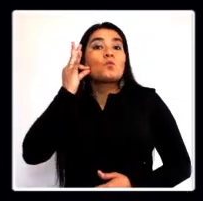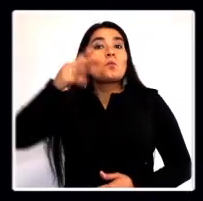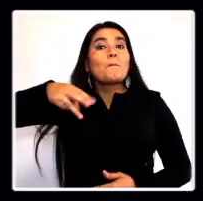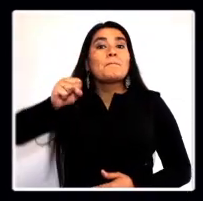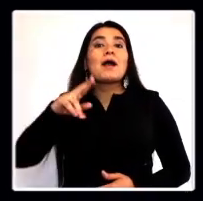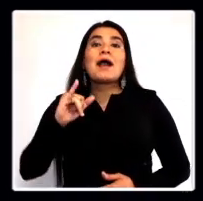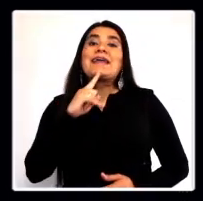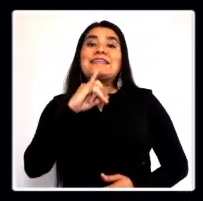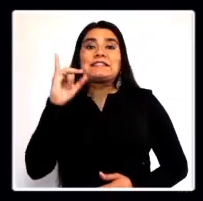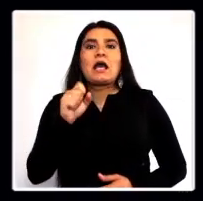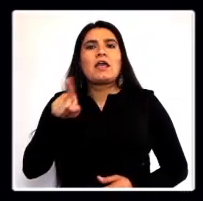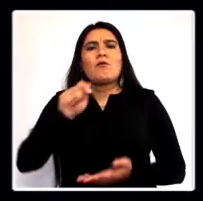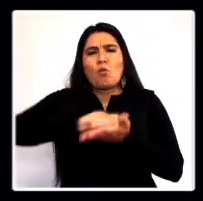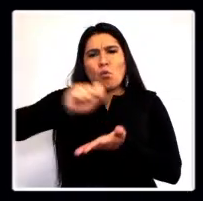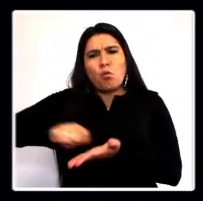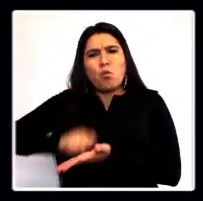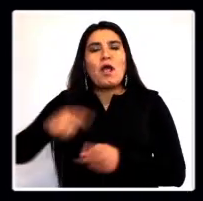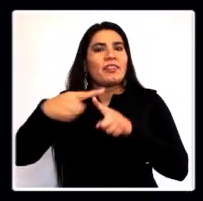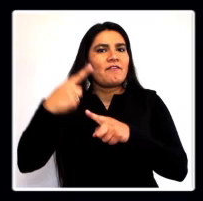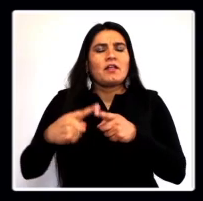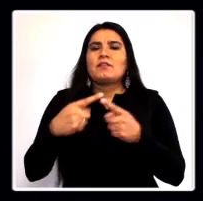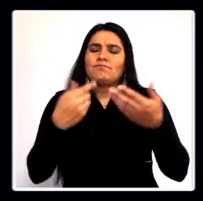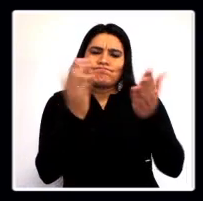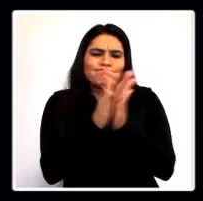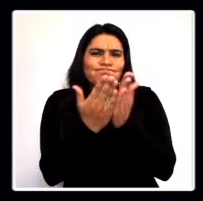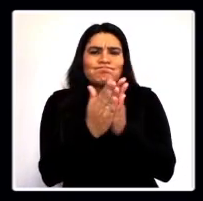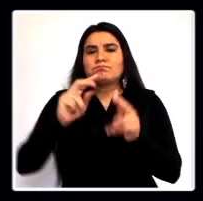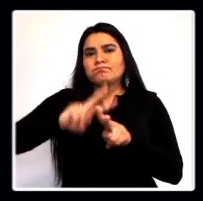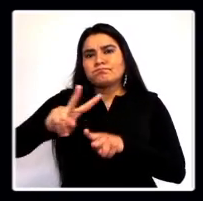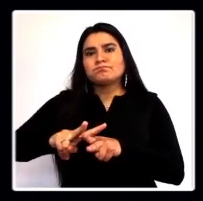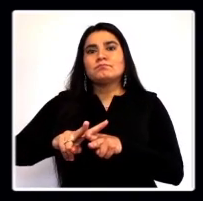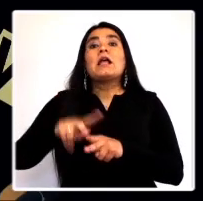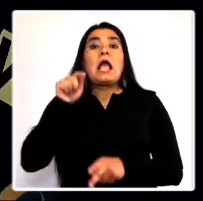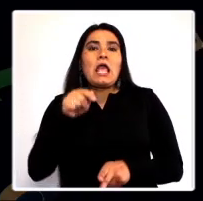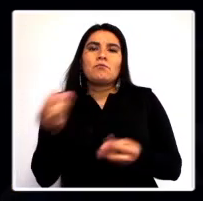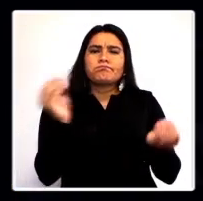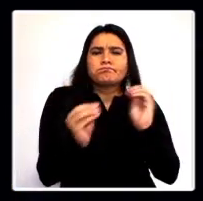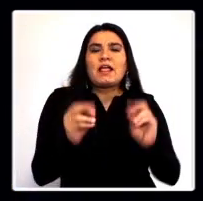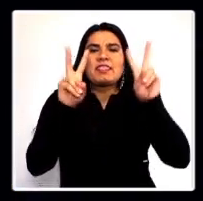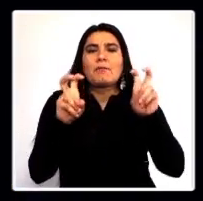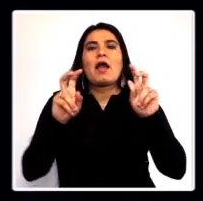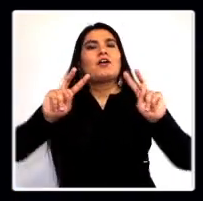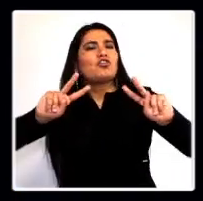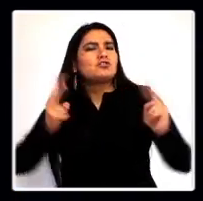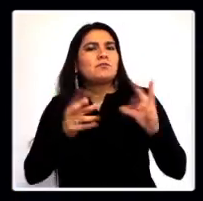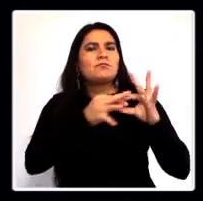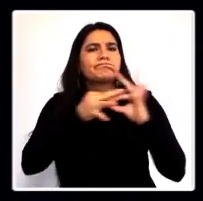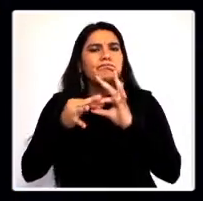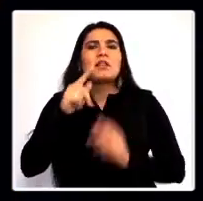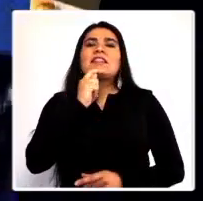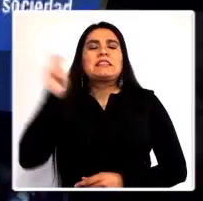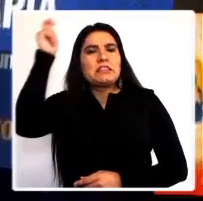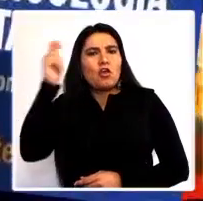Maritza ha producido innumerables artículos, ensayos y libros. En ellos, aporta conceptos teóricos y